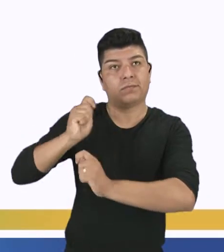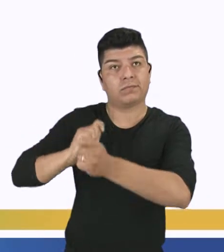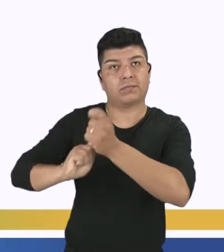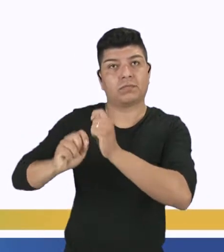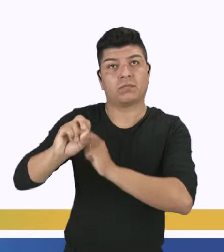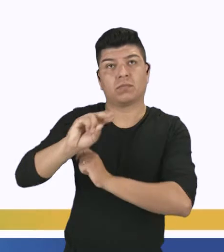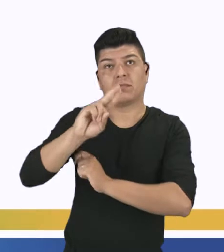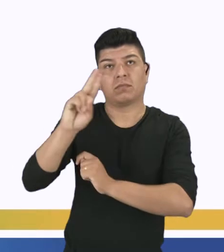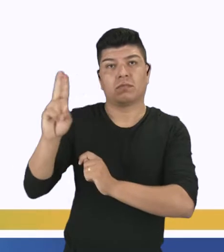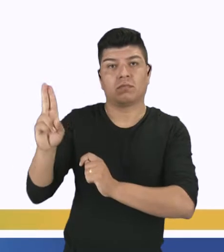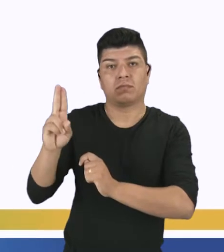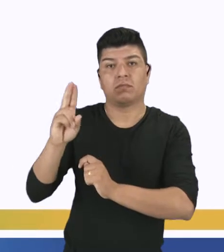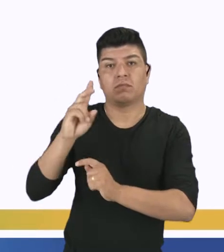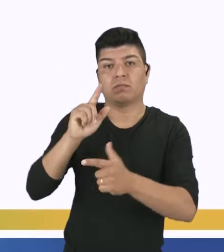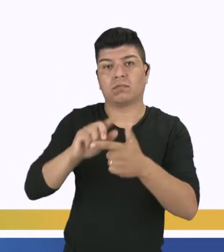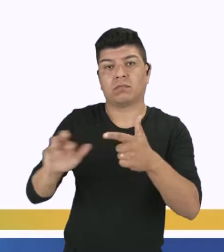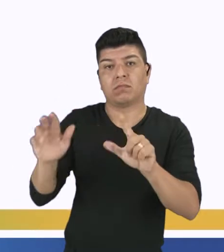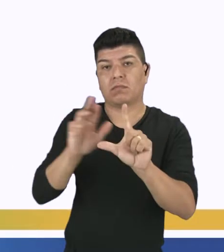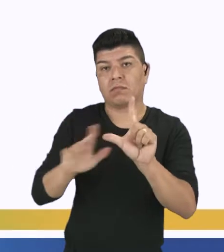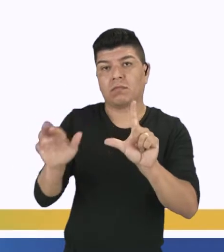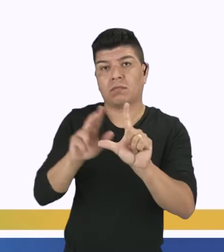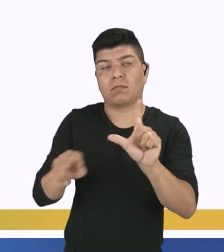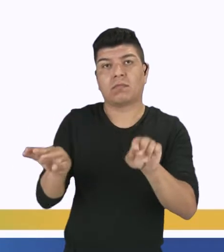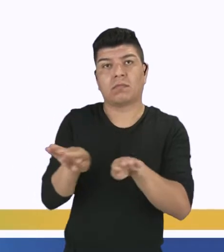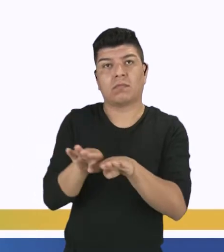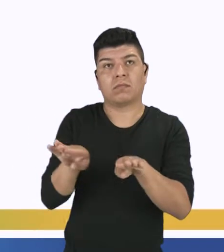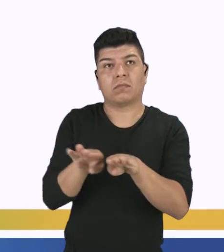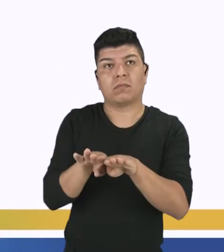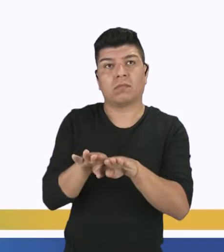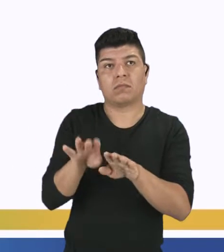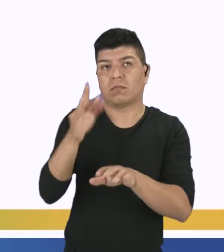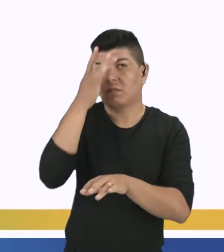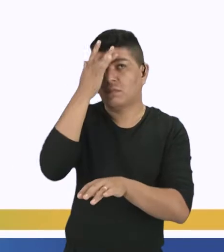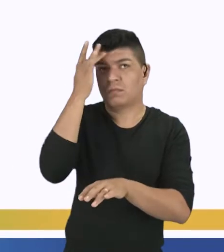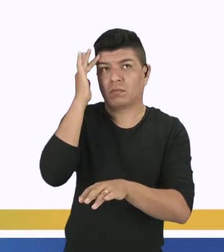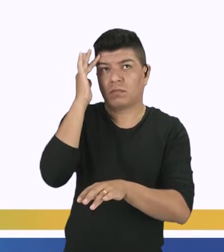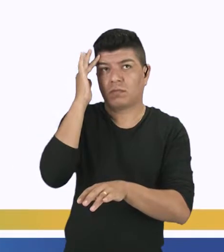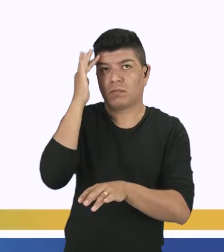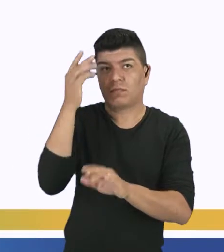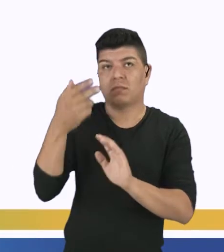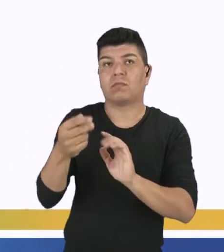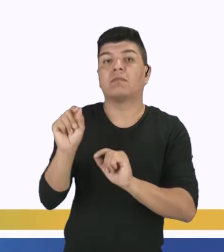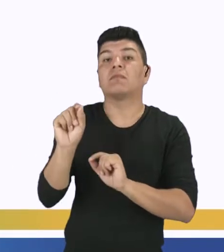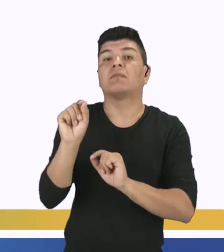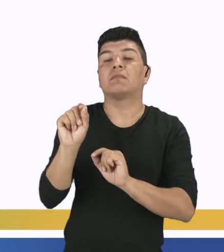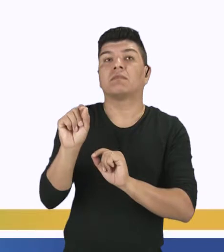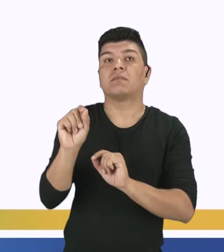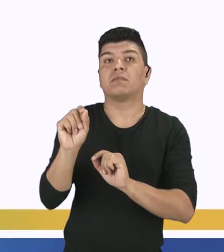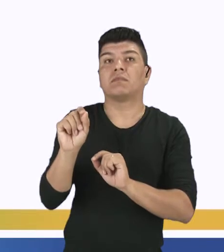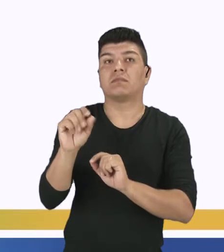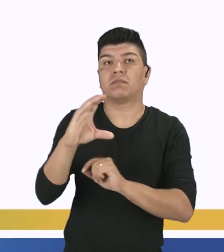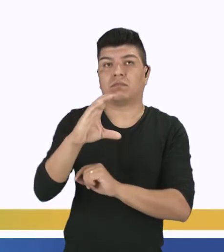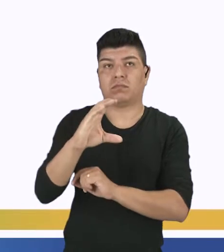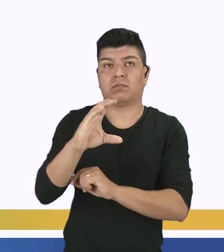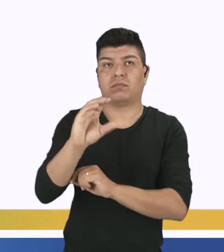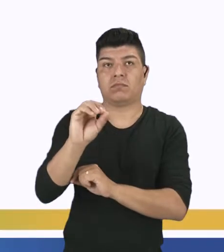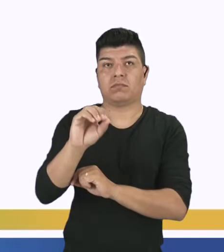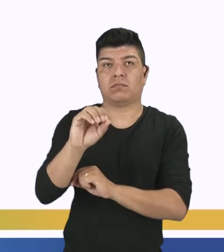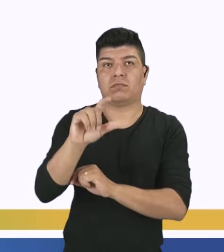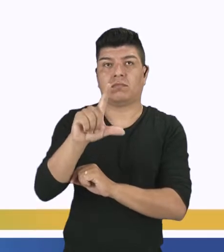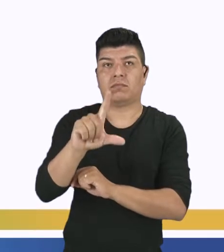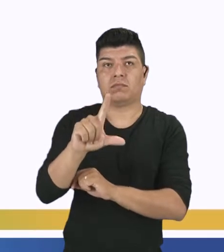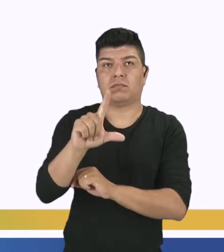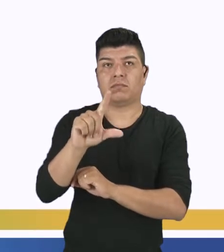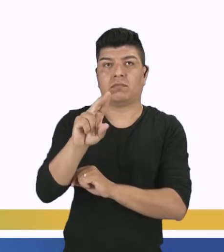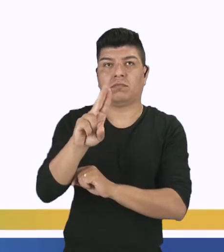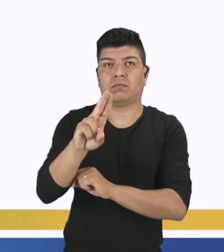o a las letras. Estas personas se los denominará columnistas. Perdón.